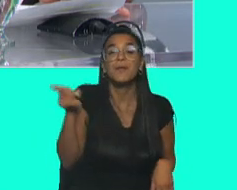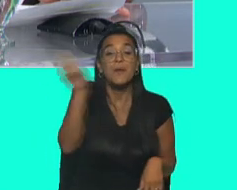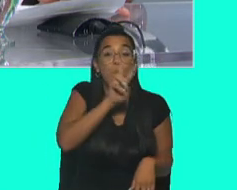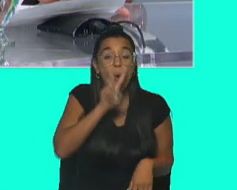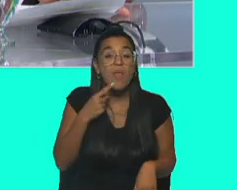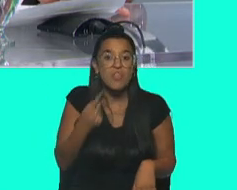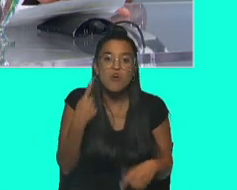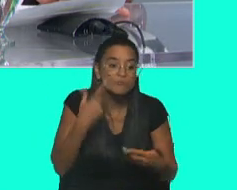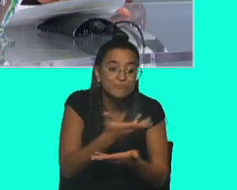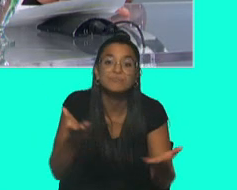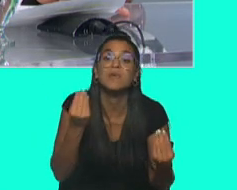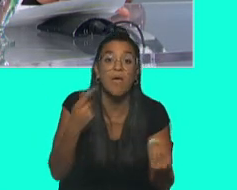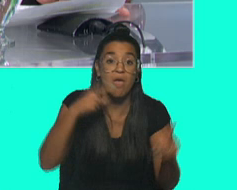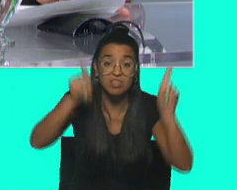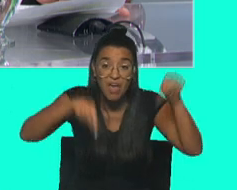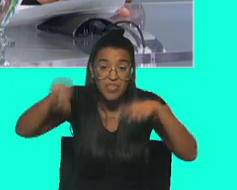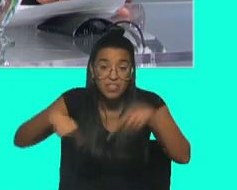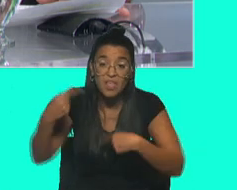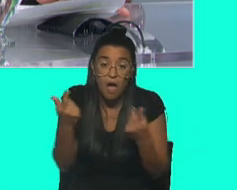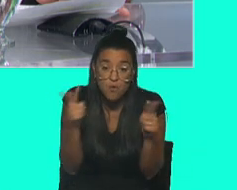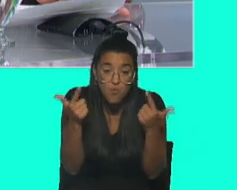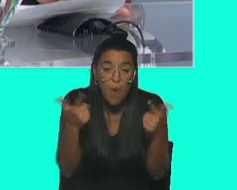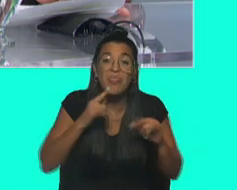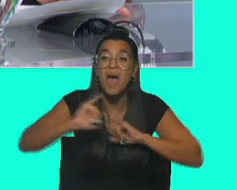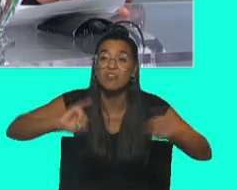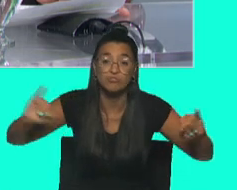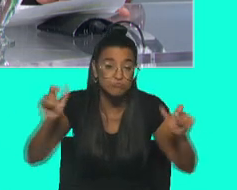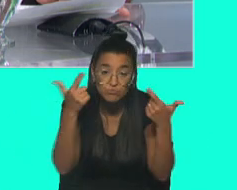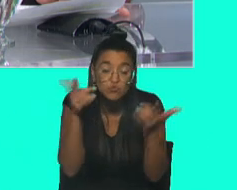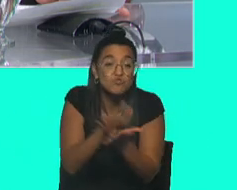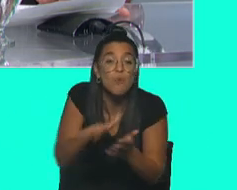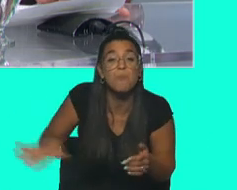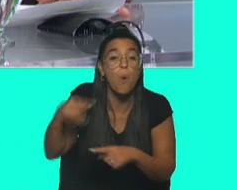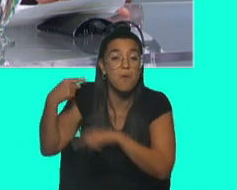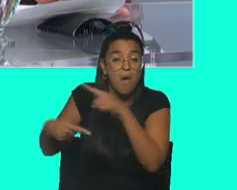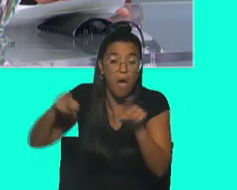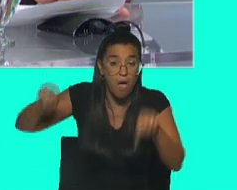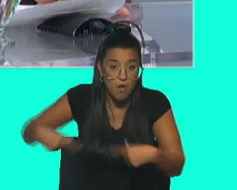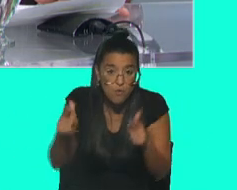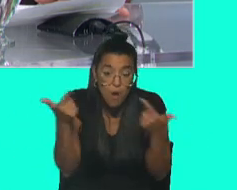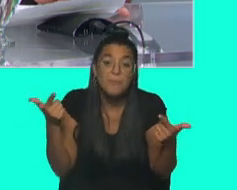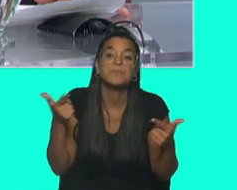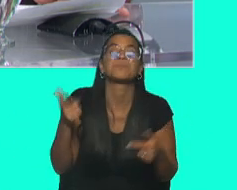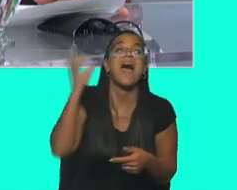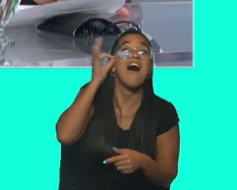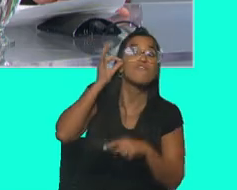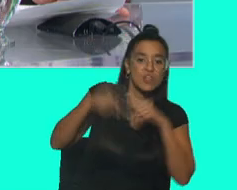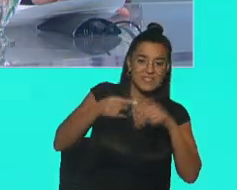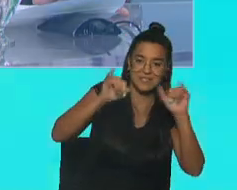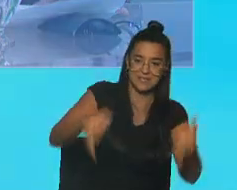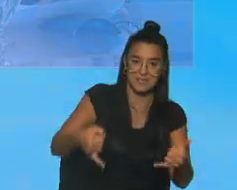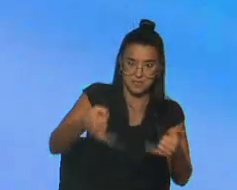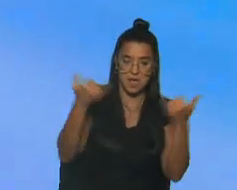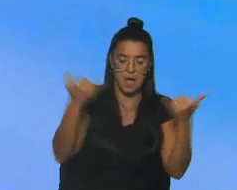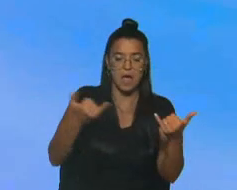muestra de ello es que no hay estadísticas sobre pueblos indígenas, sí en todo caso sobre afrodescendientes. ¿Qué capacidad